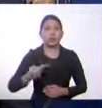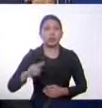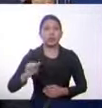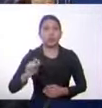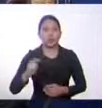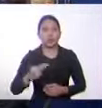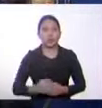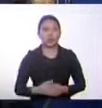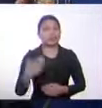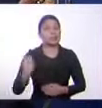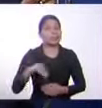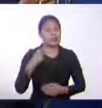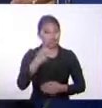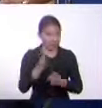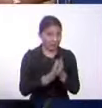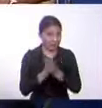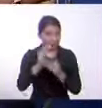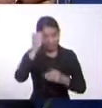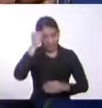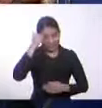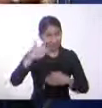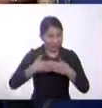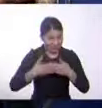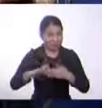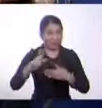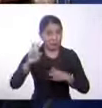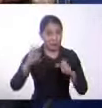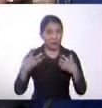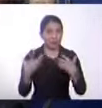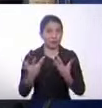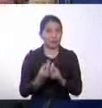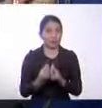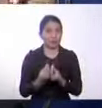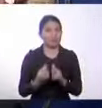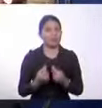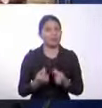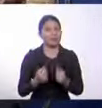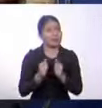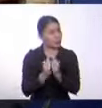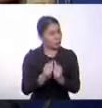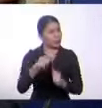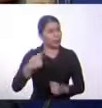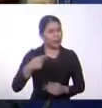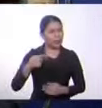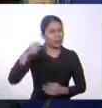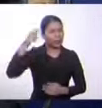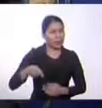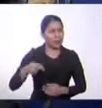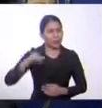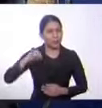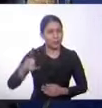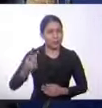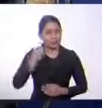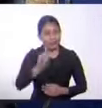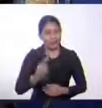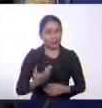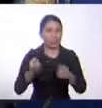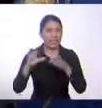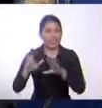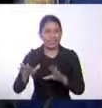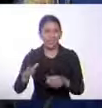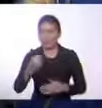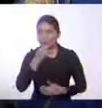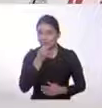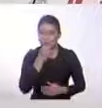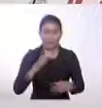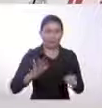Invitamos a todos a que si quieren seguir aprendiendo con nosotros en la materia de estudios sociales, nos acompañen siempre en este espacio. Alba Calderón, muchísimas gracias por